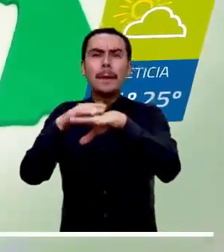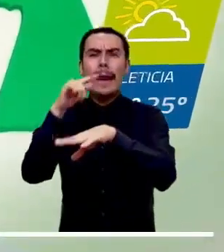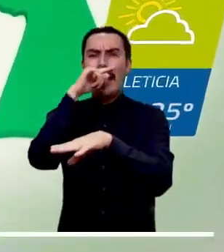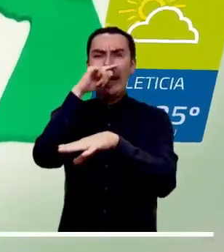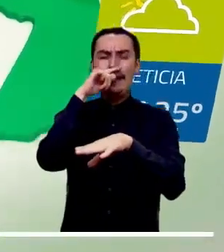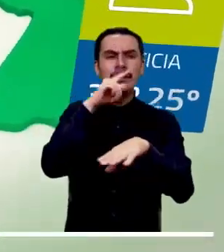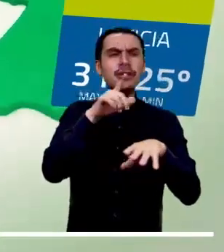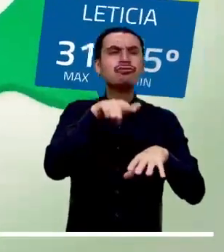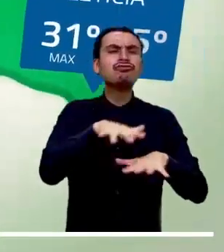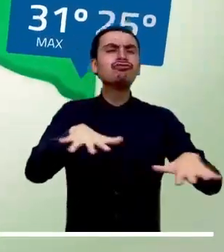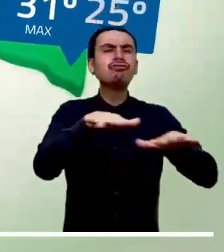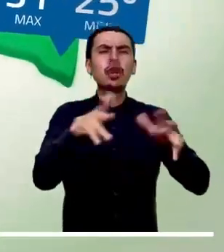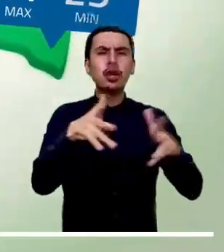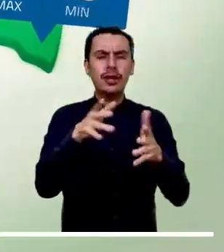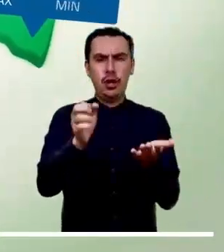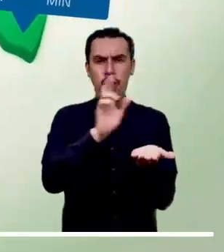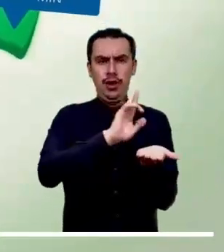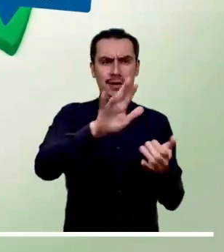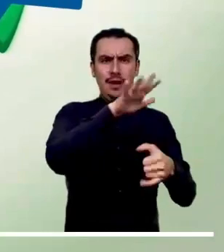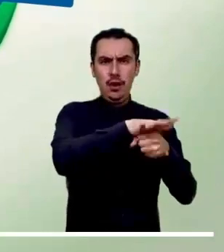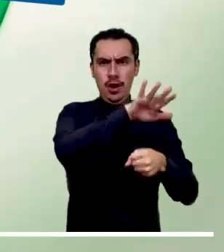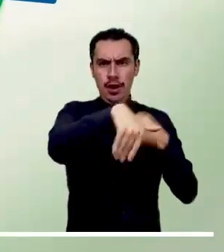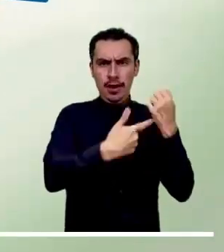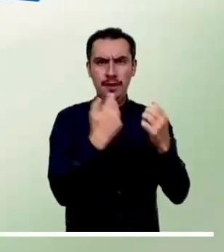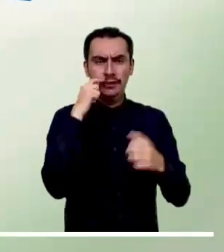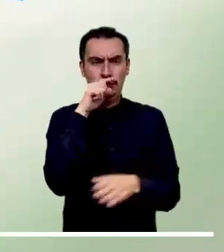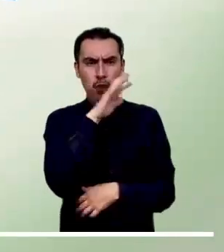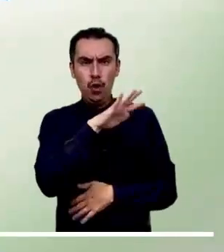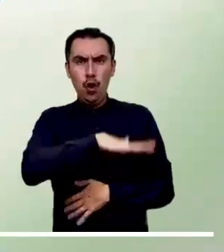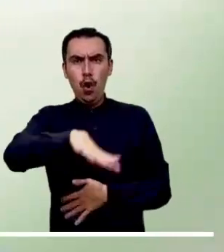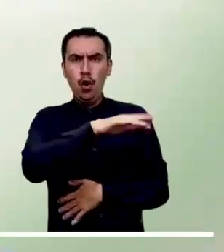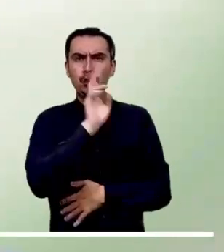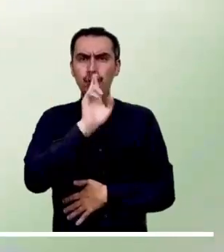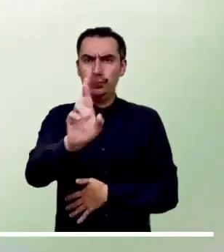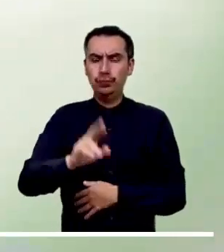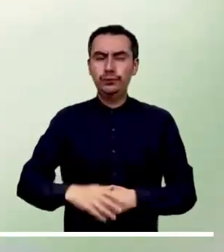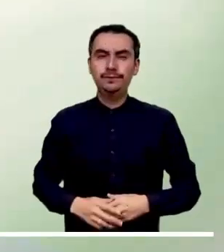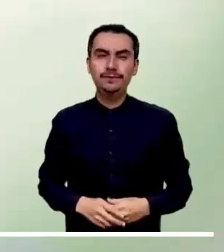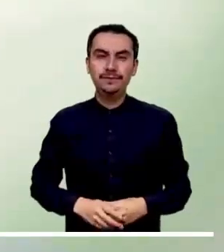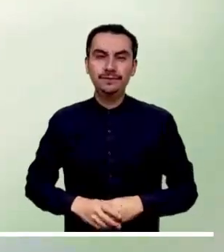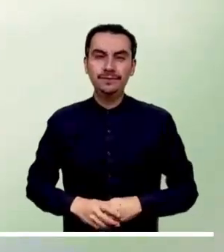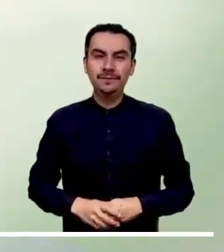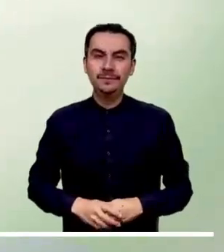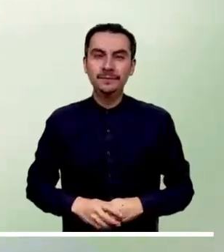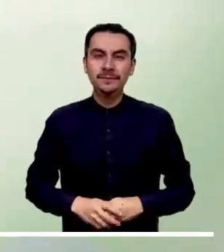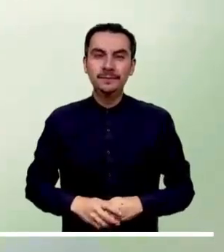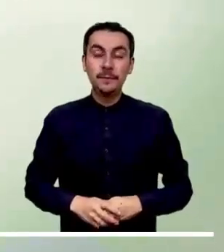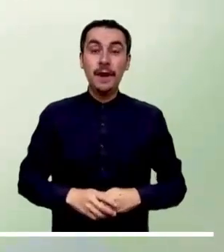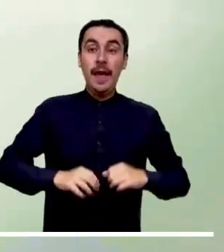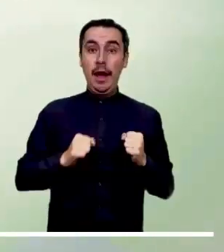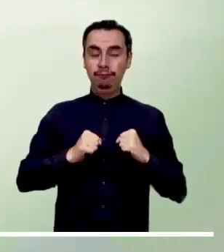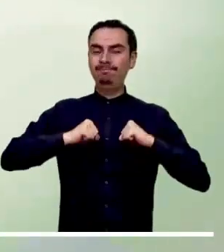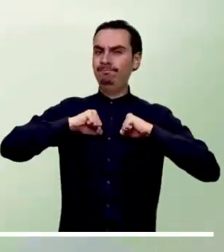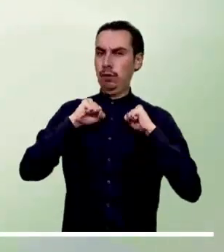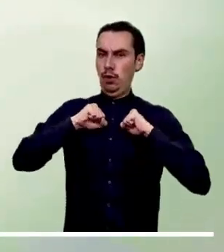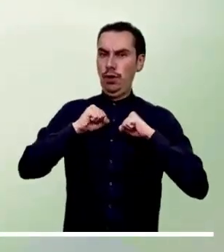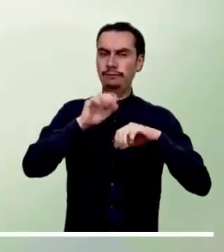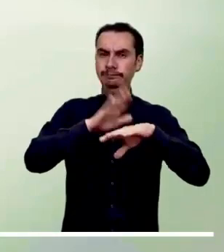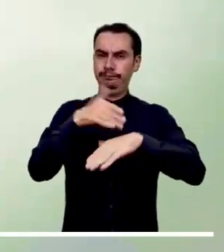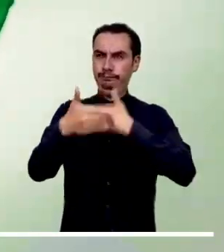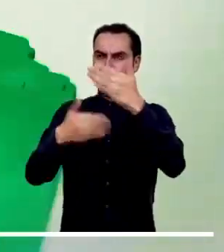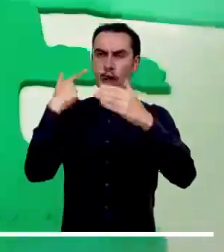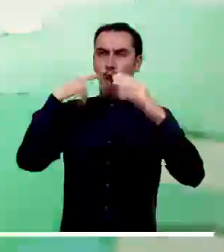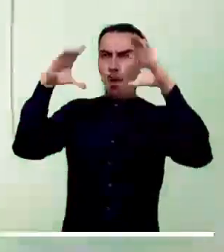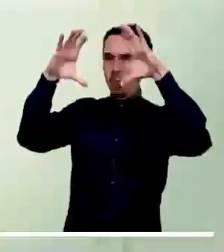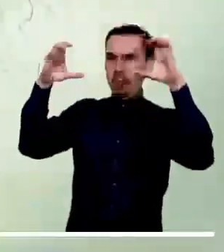serían locales y se concentrarían en el occidente de Caquetá y de Putumayo, oriente de Guainía, sur de Guaviare y norte